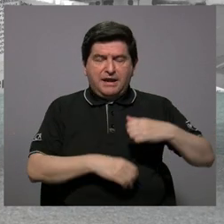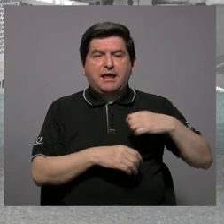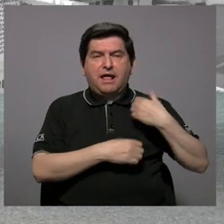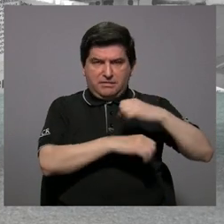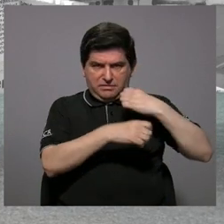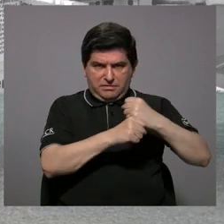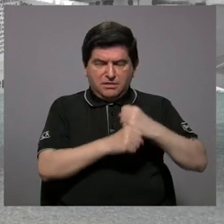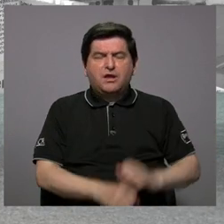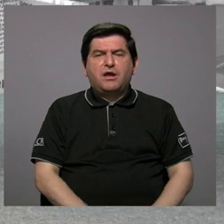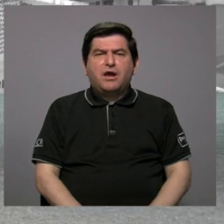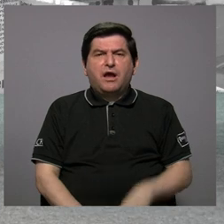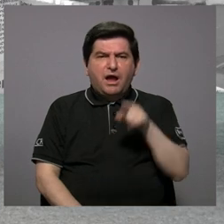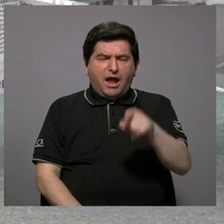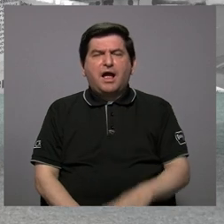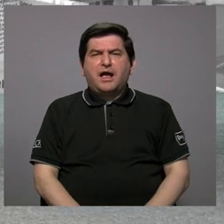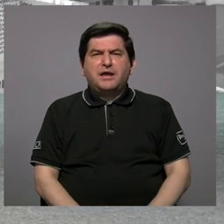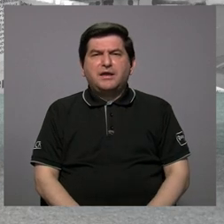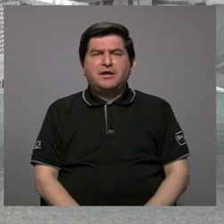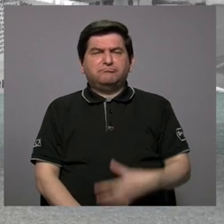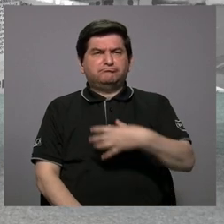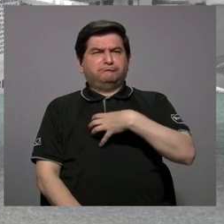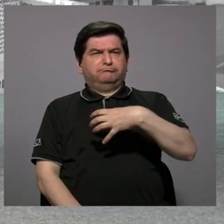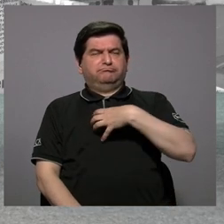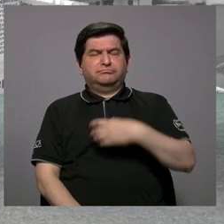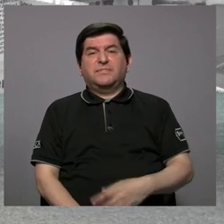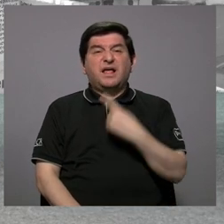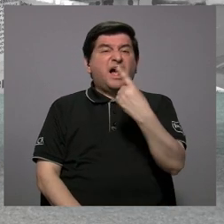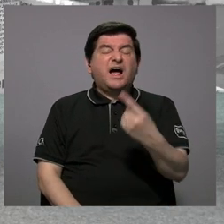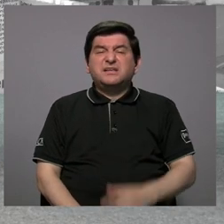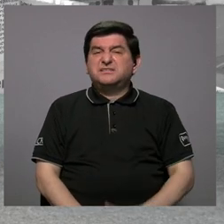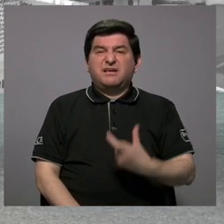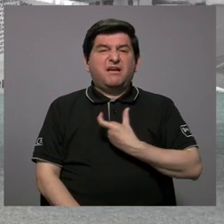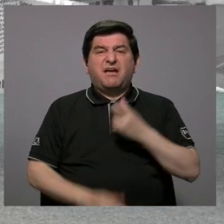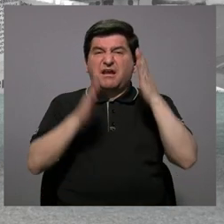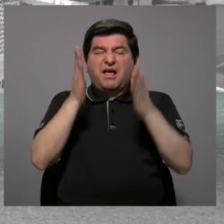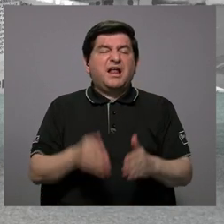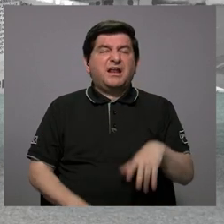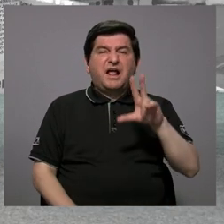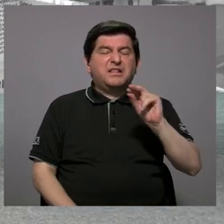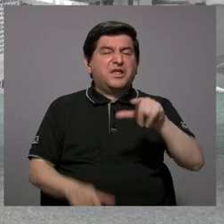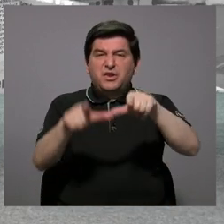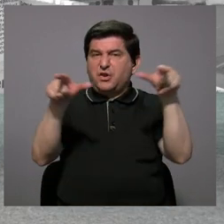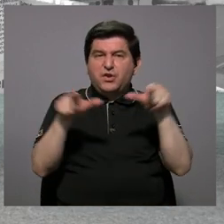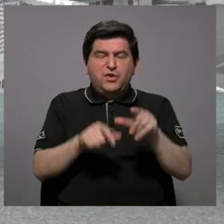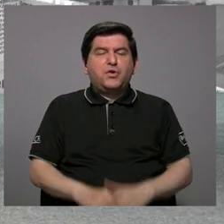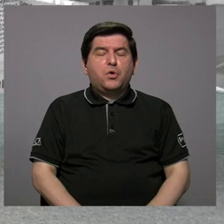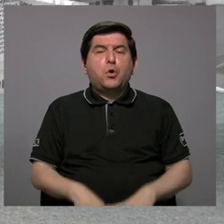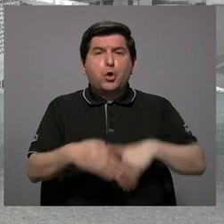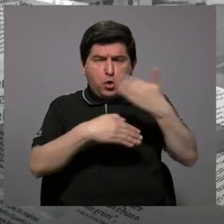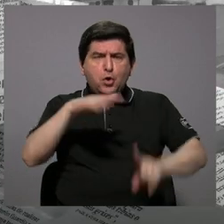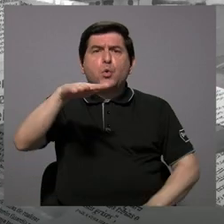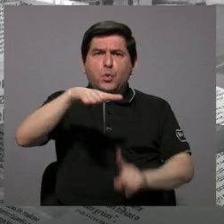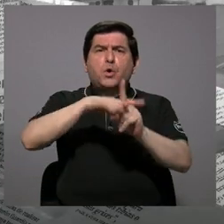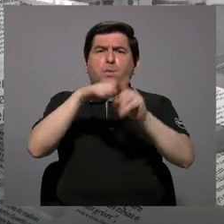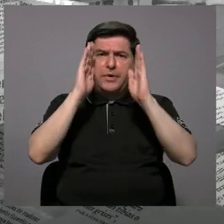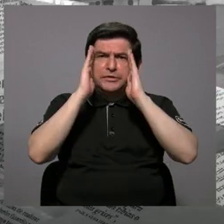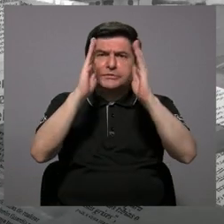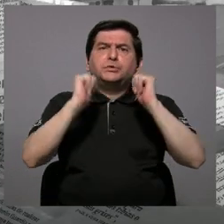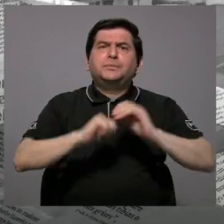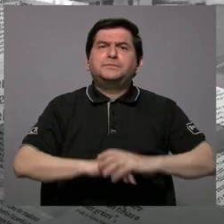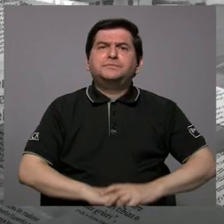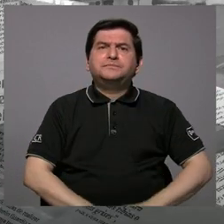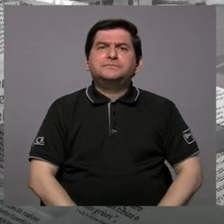bulla, pues primero nos dijeron que el alcalde no estaba, pues resulta que sí estaba, salió muy campante, atendernos